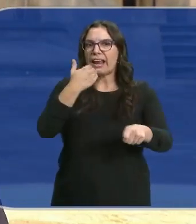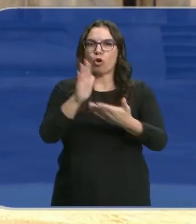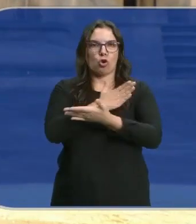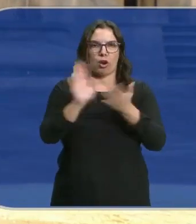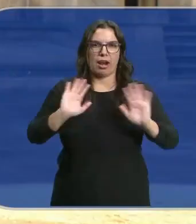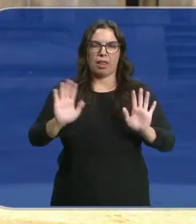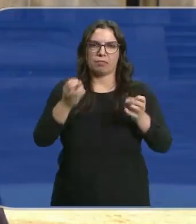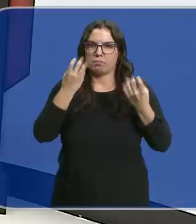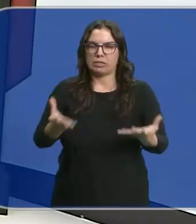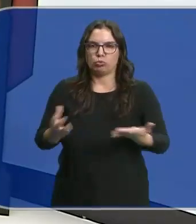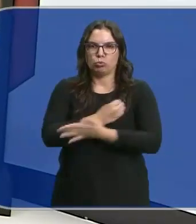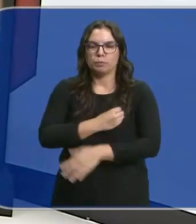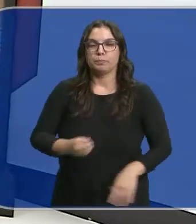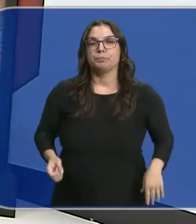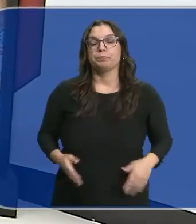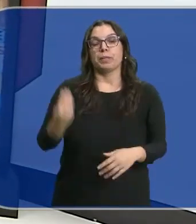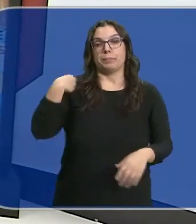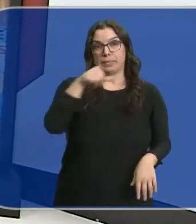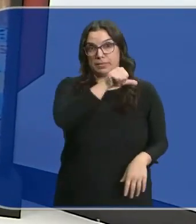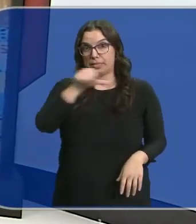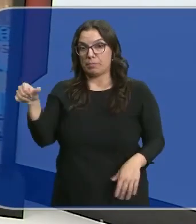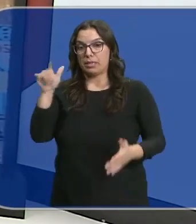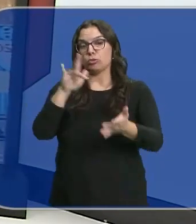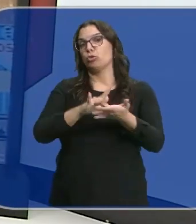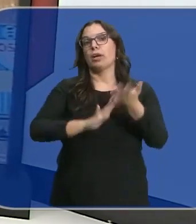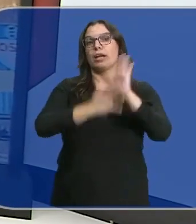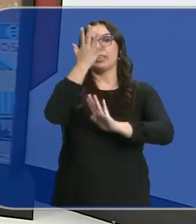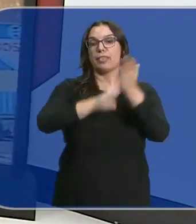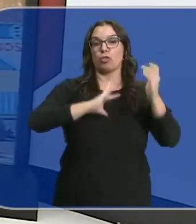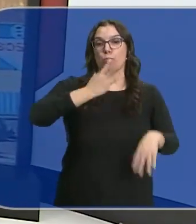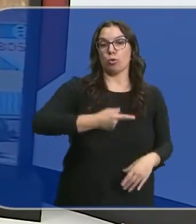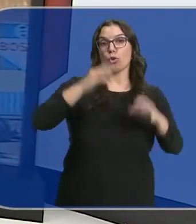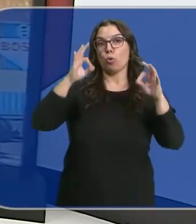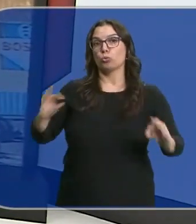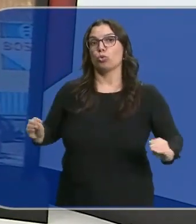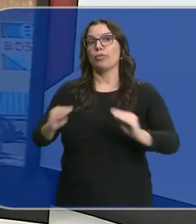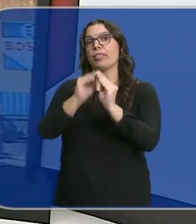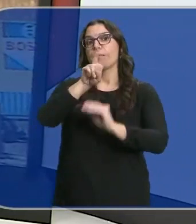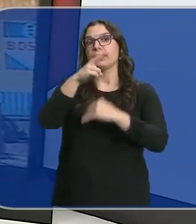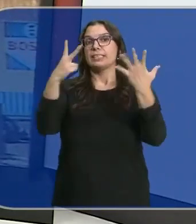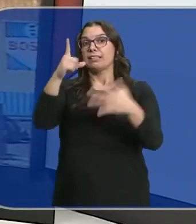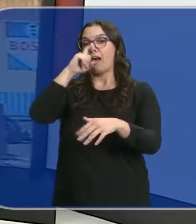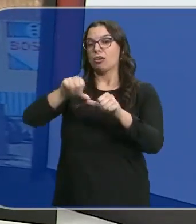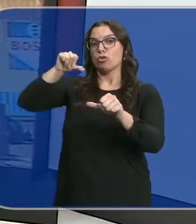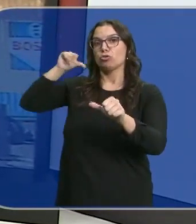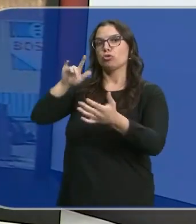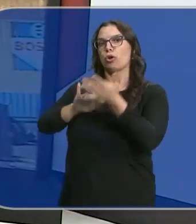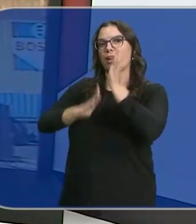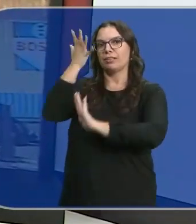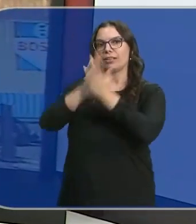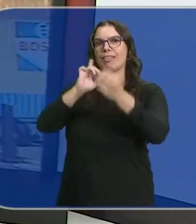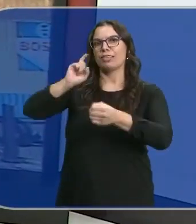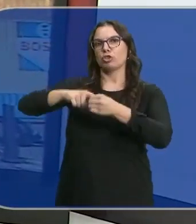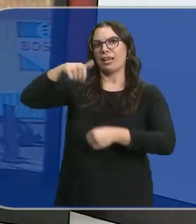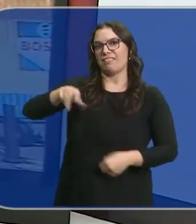establecimiento. En la misma semana en la que se ha producido el incendio de Murcia, se cumplen 27 años de otro trágico fuego en una